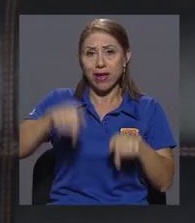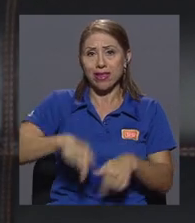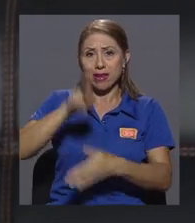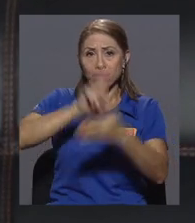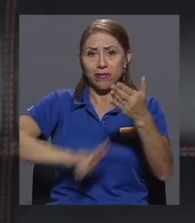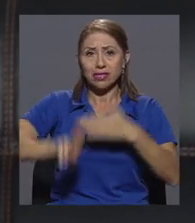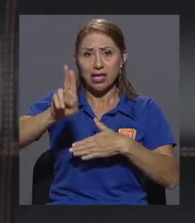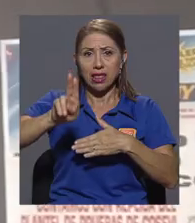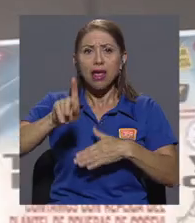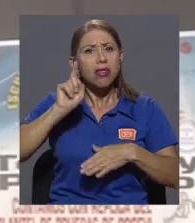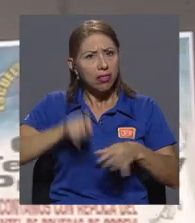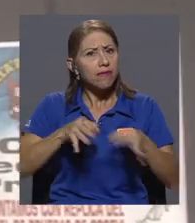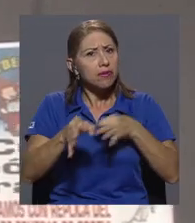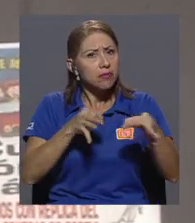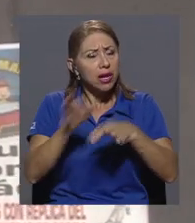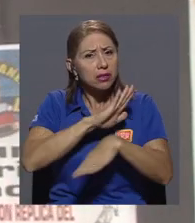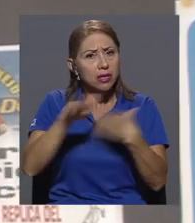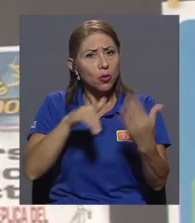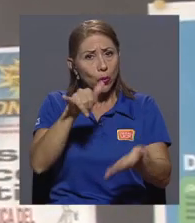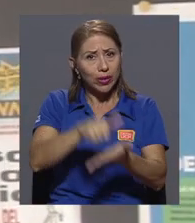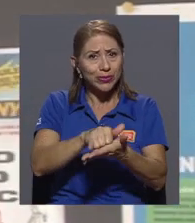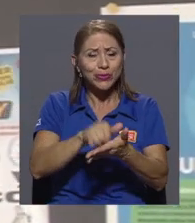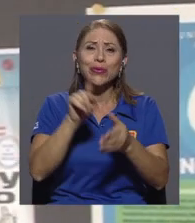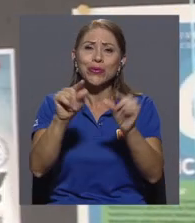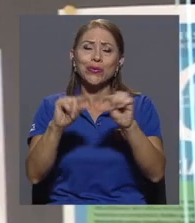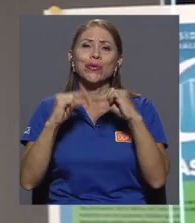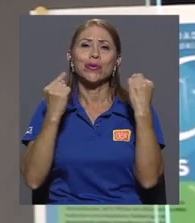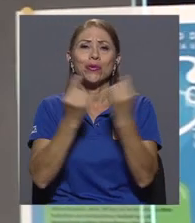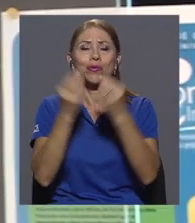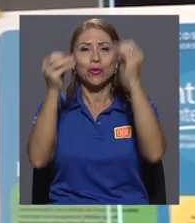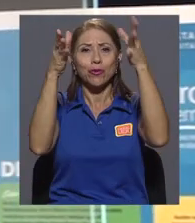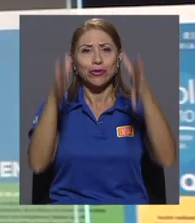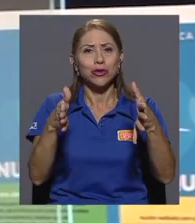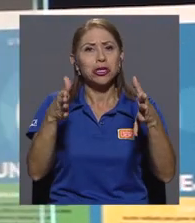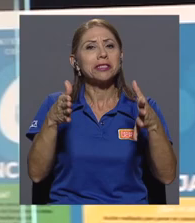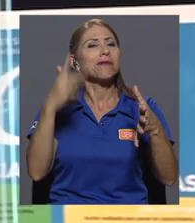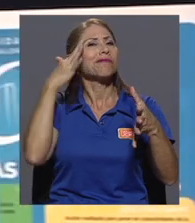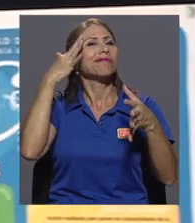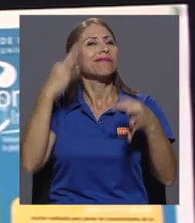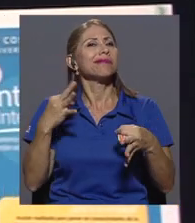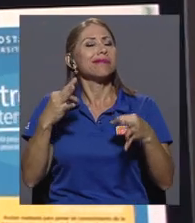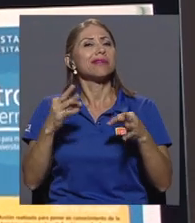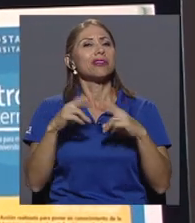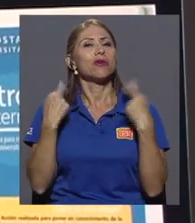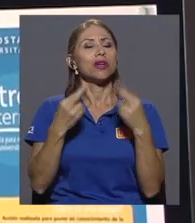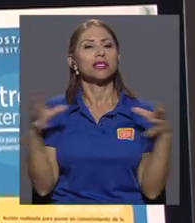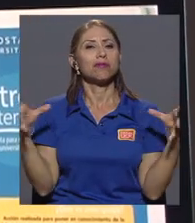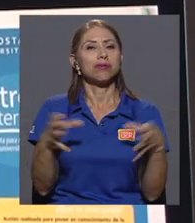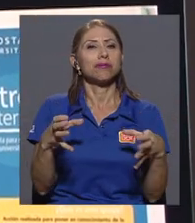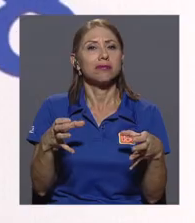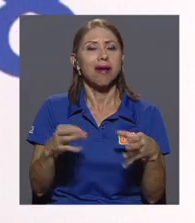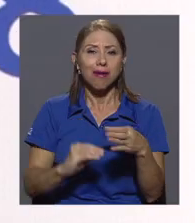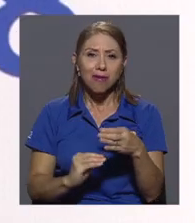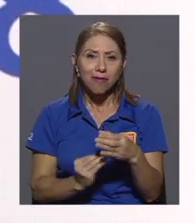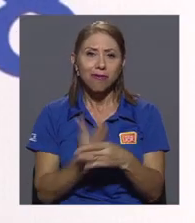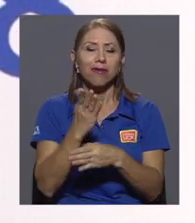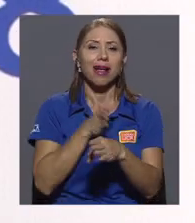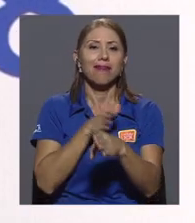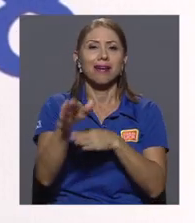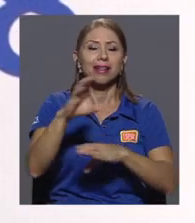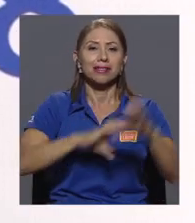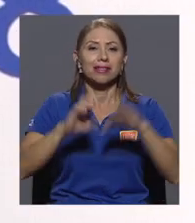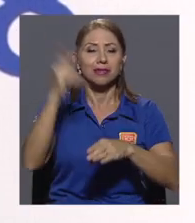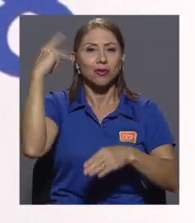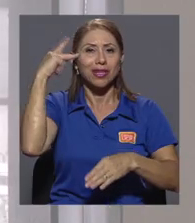que explicarse todo eso. Y un grupo de profesores decidieron reunirse y formar la carrera de Ciencias Políticas. La unidad